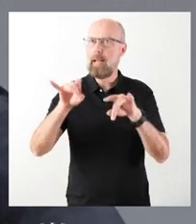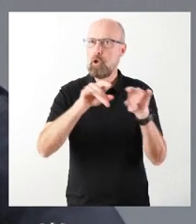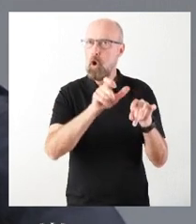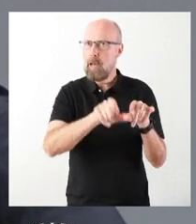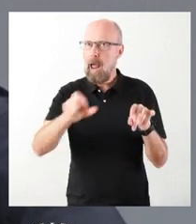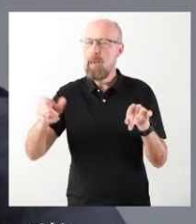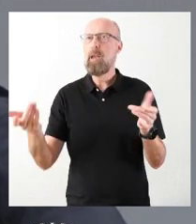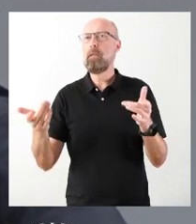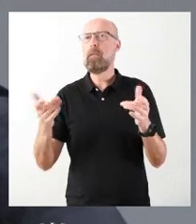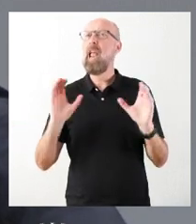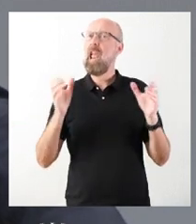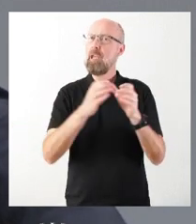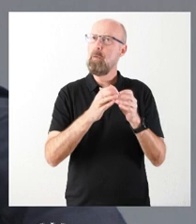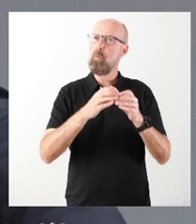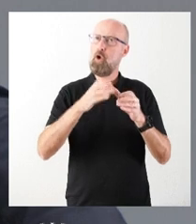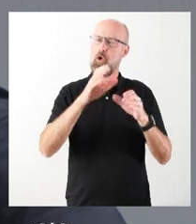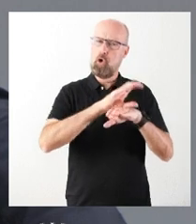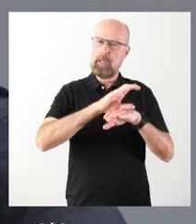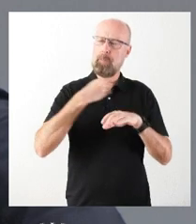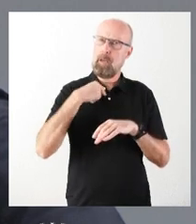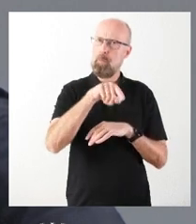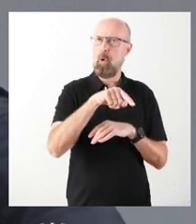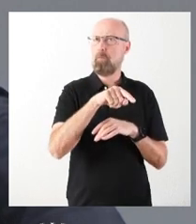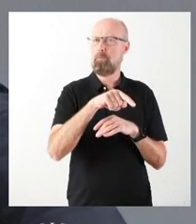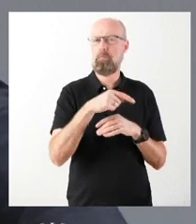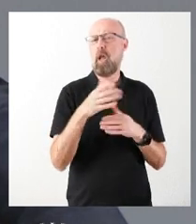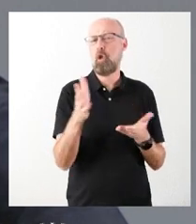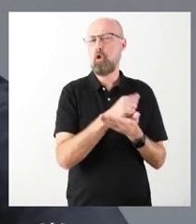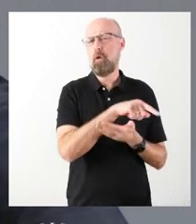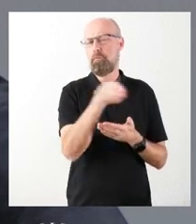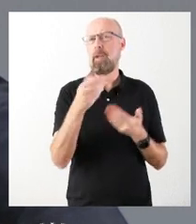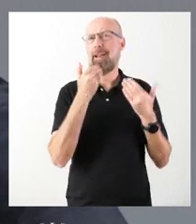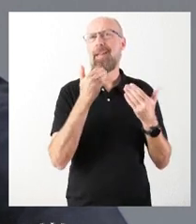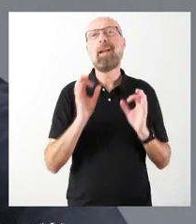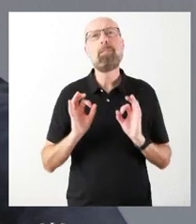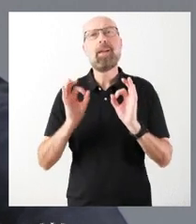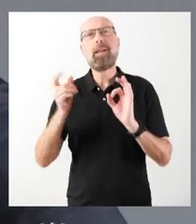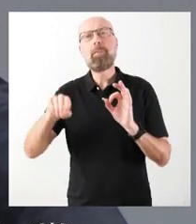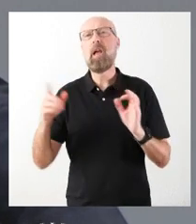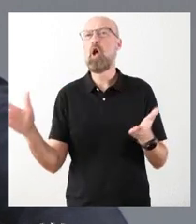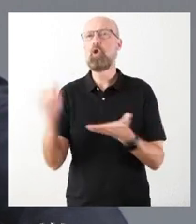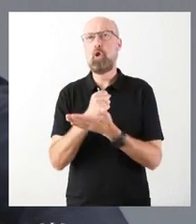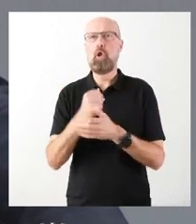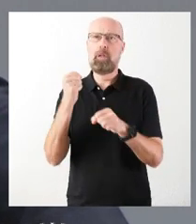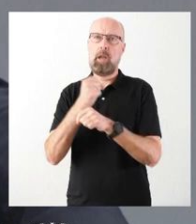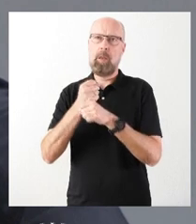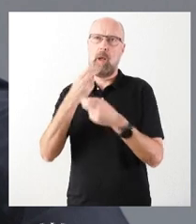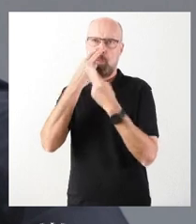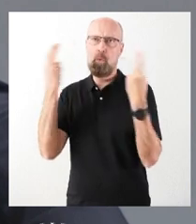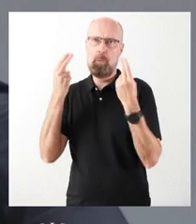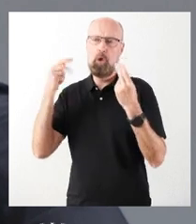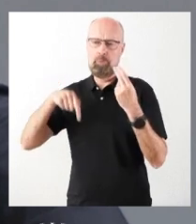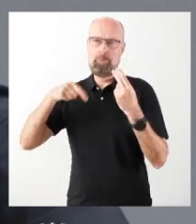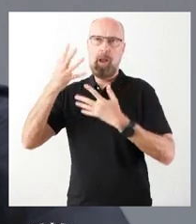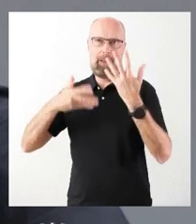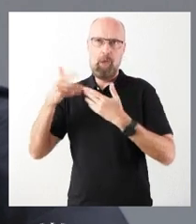propio de la consejería y, muy especialmente, muy especialmente, a todos los empleados públicos de esta Administración. A